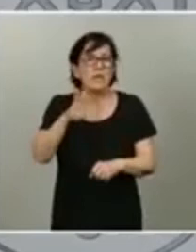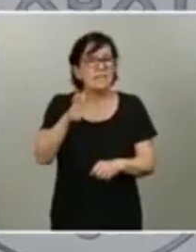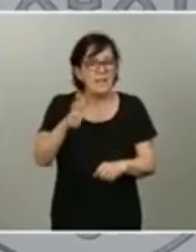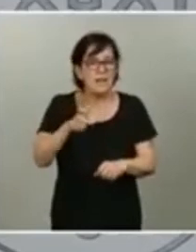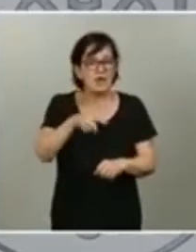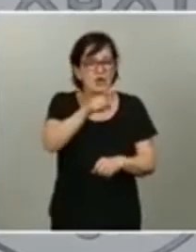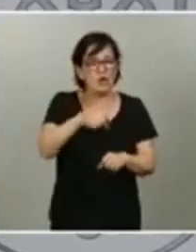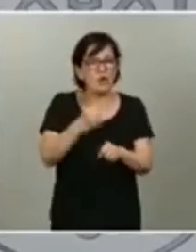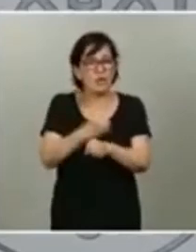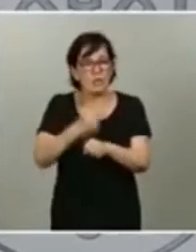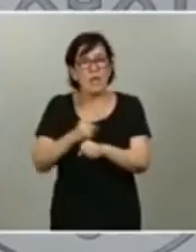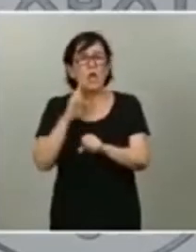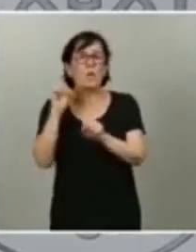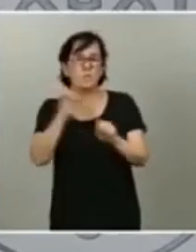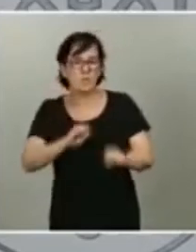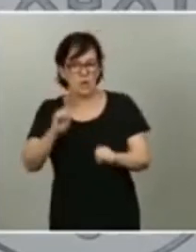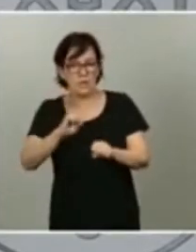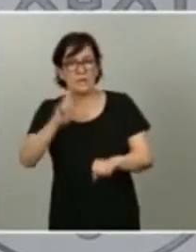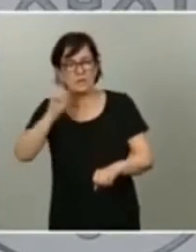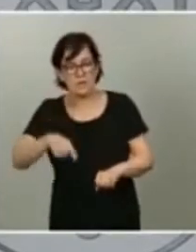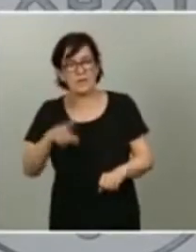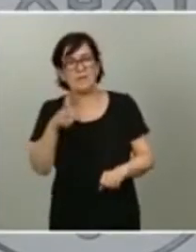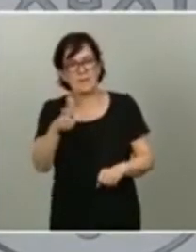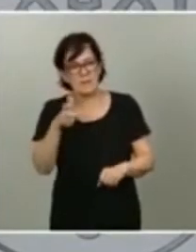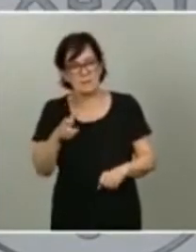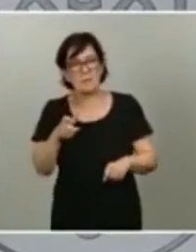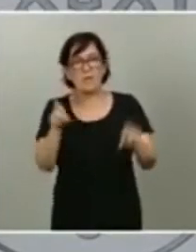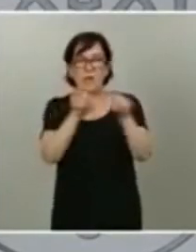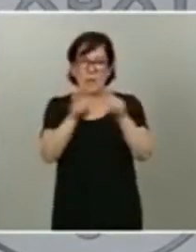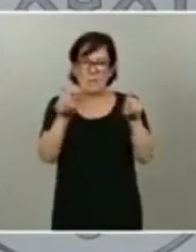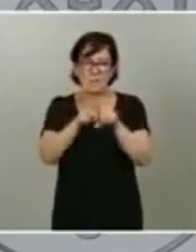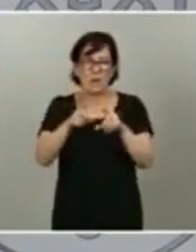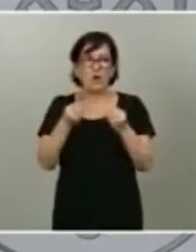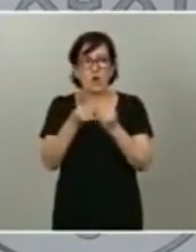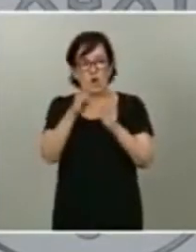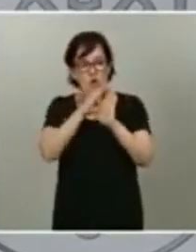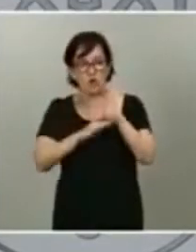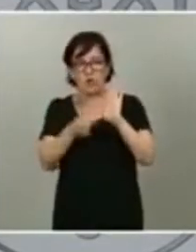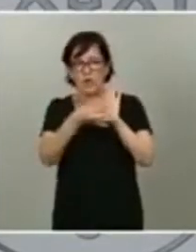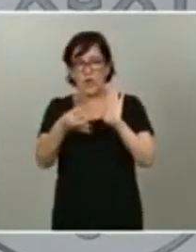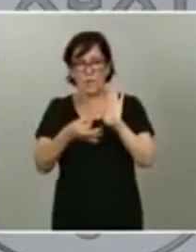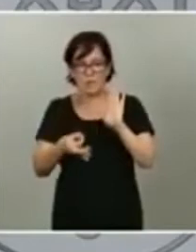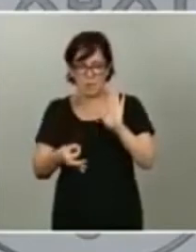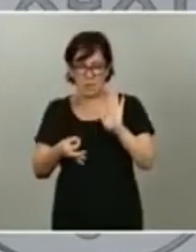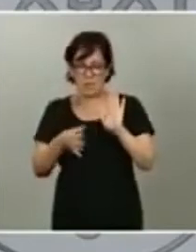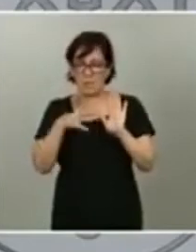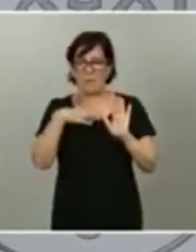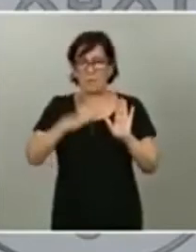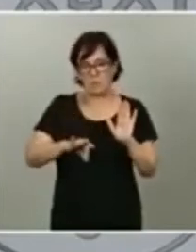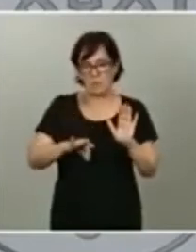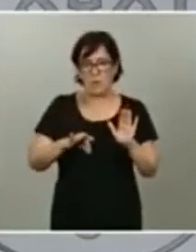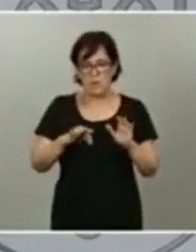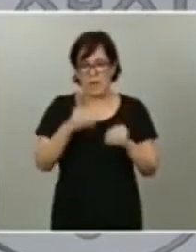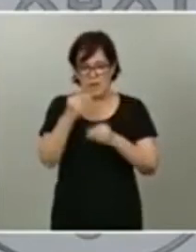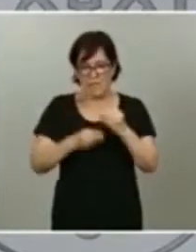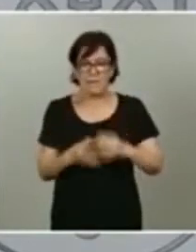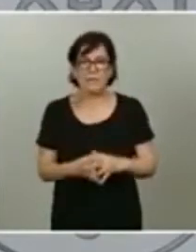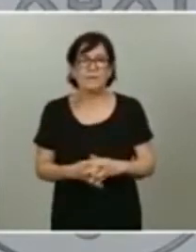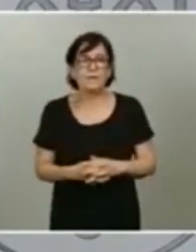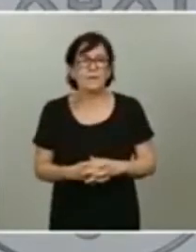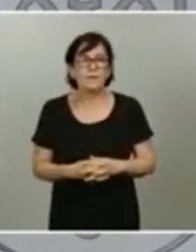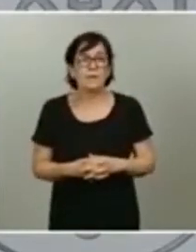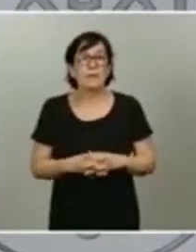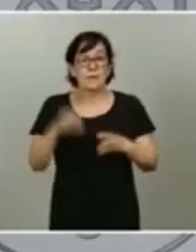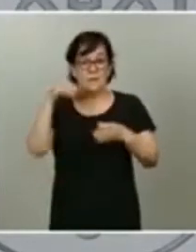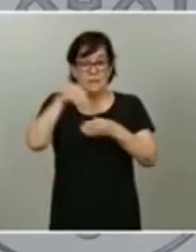protegida también en los derechos de las empresas con unas condiciones adecuadas para que así se pueda producir. El teletrabajo es